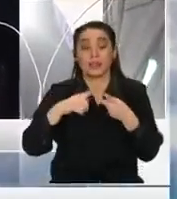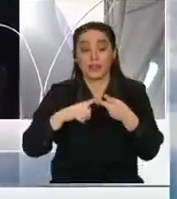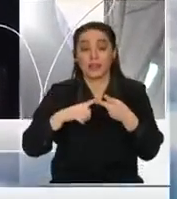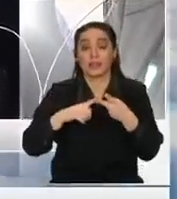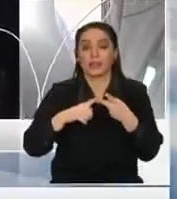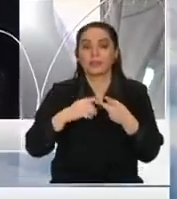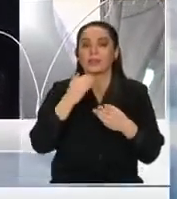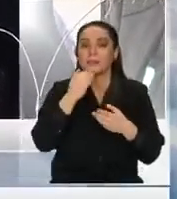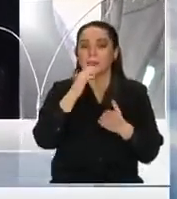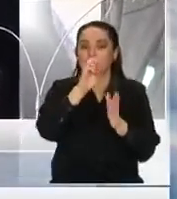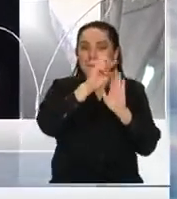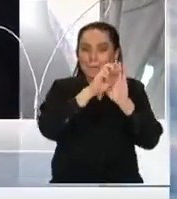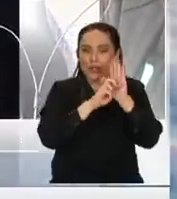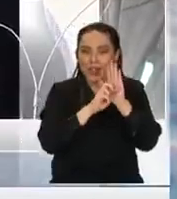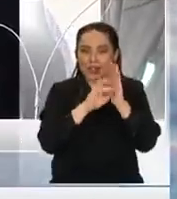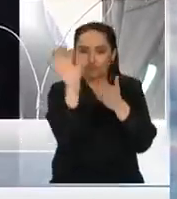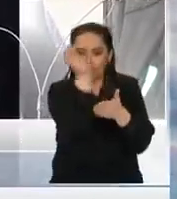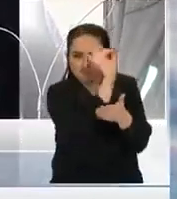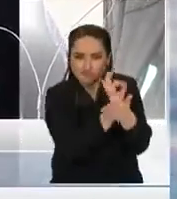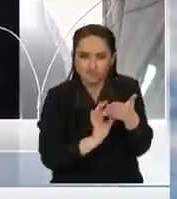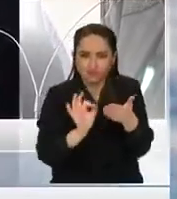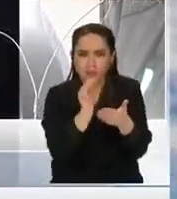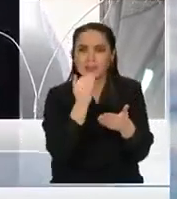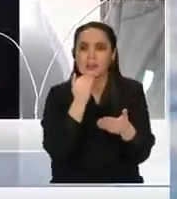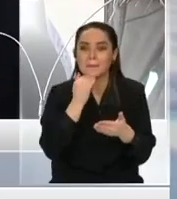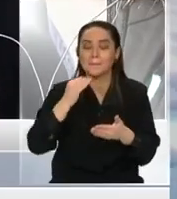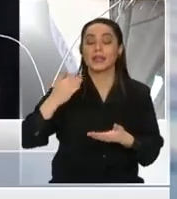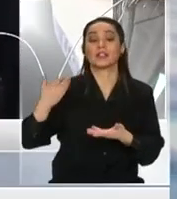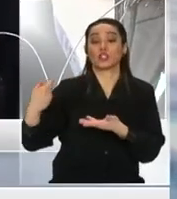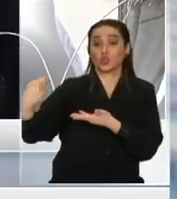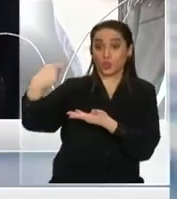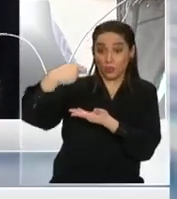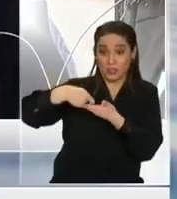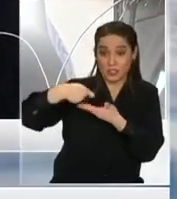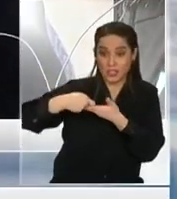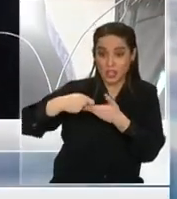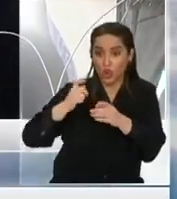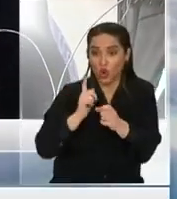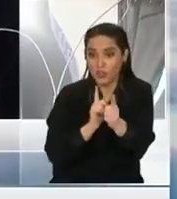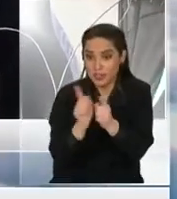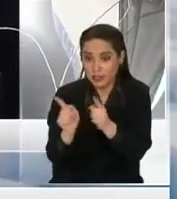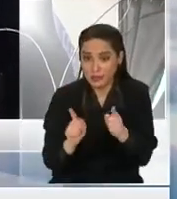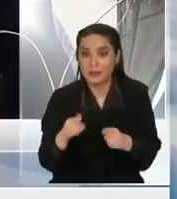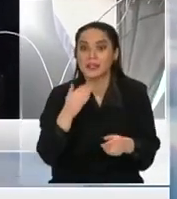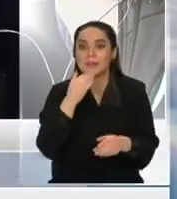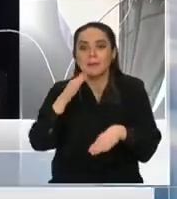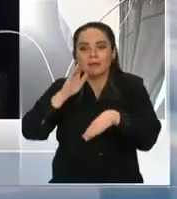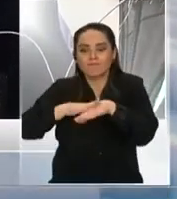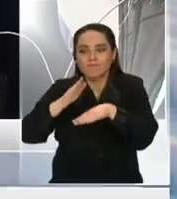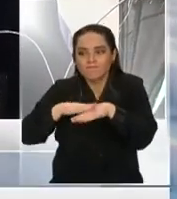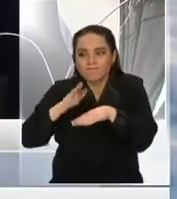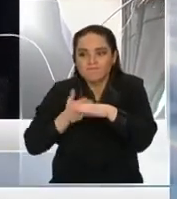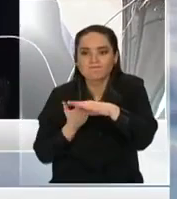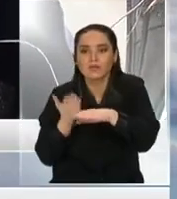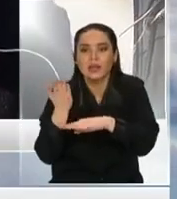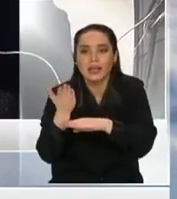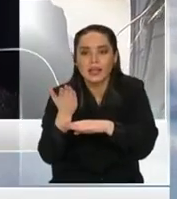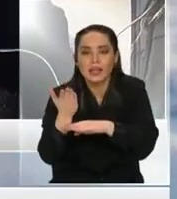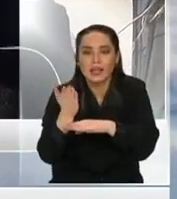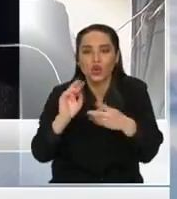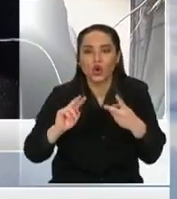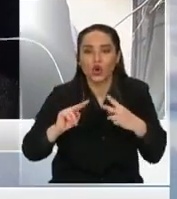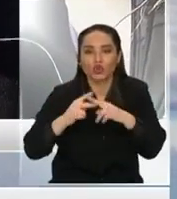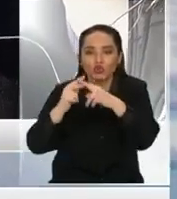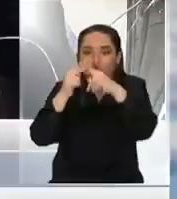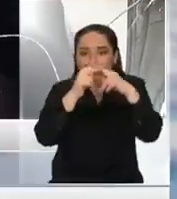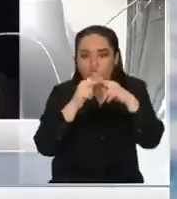diseñamos los proyectos, tramitamos los subsidios, efectivamente además licitamos las construcciones y entregamos, y eso